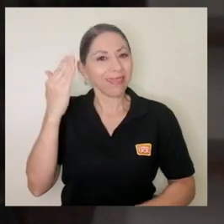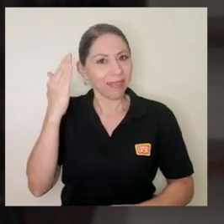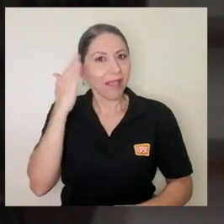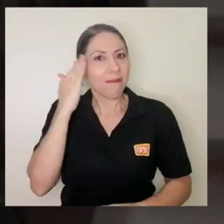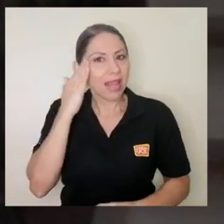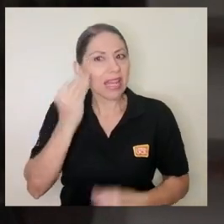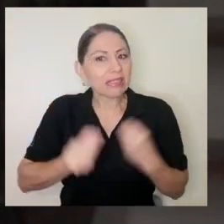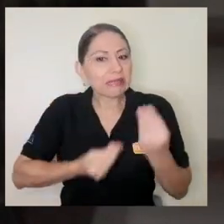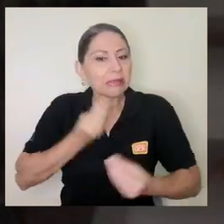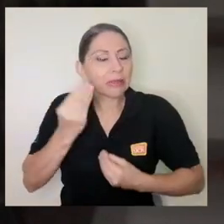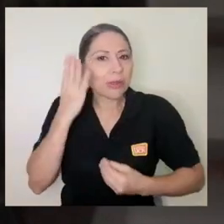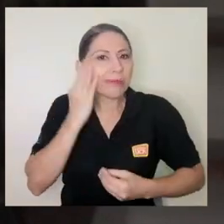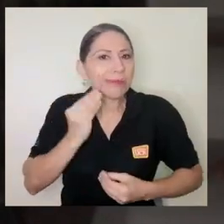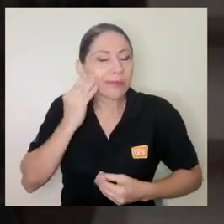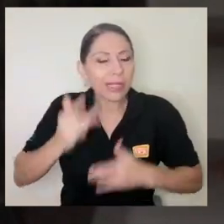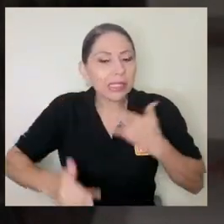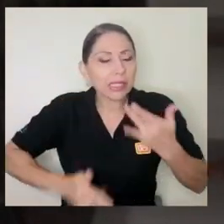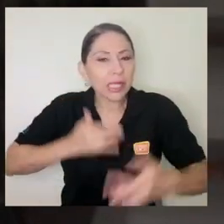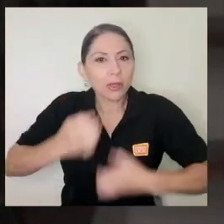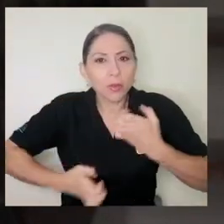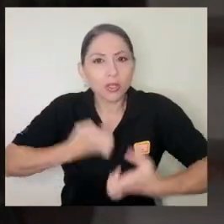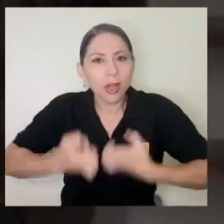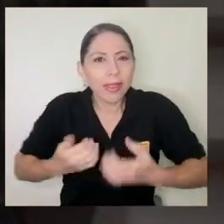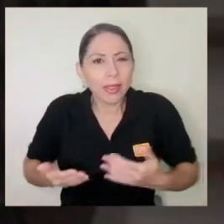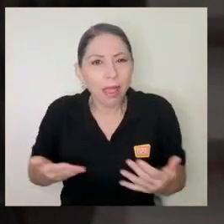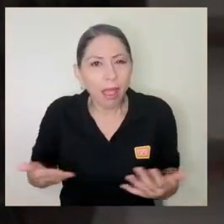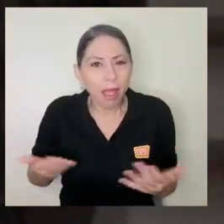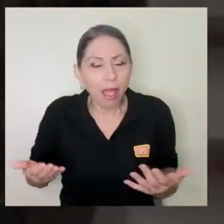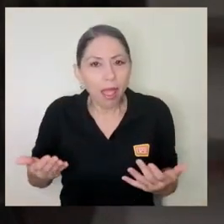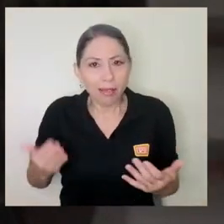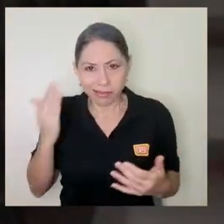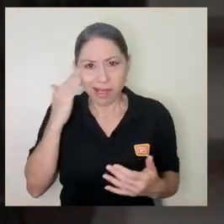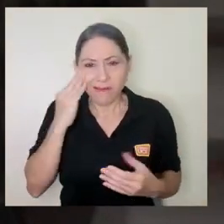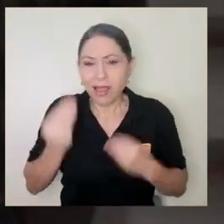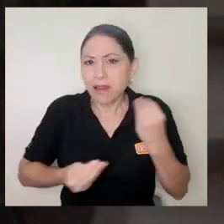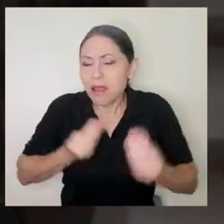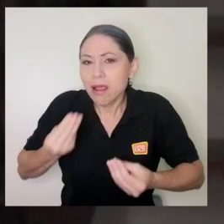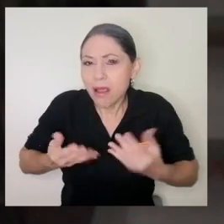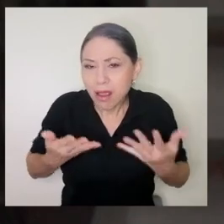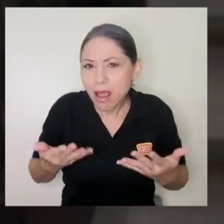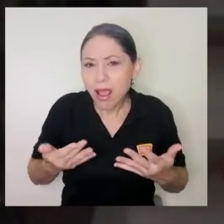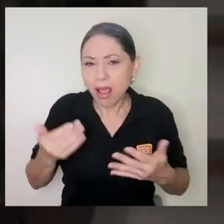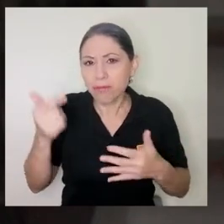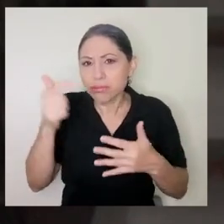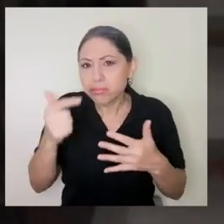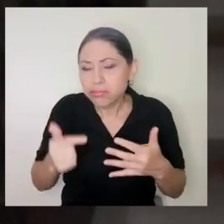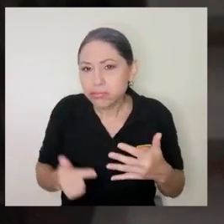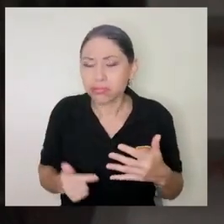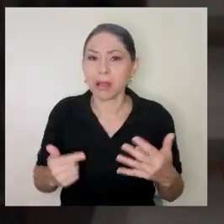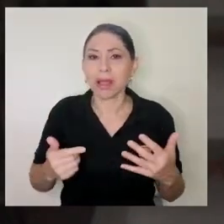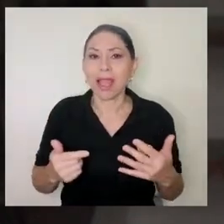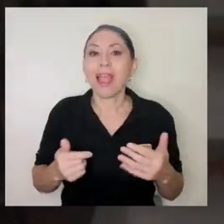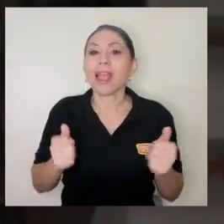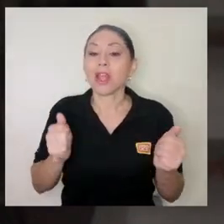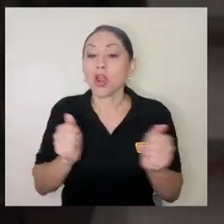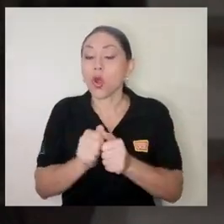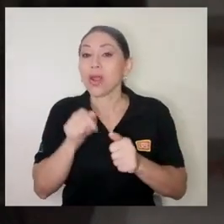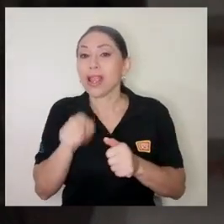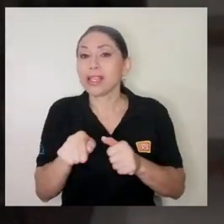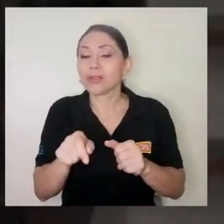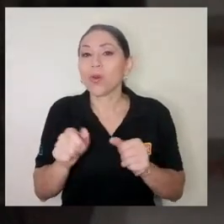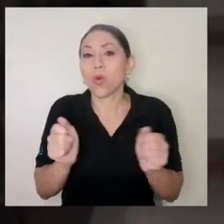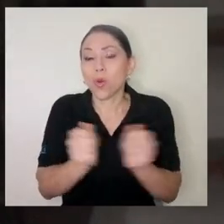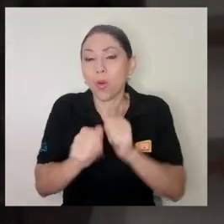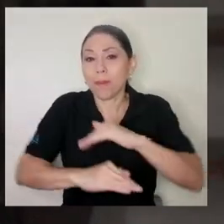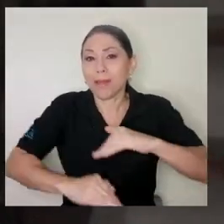viviendo emocionalmente es decir estar identificando qué es lo que estoy sintiendo cómo me estoy sintiendo y a partir de eso poder valorar